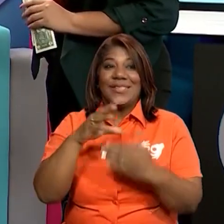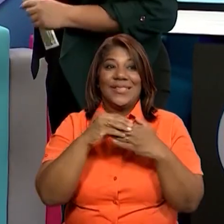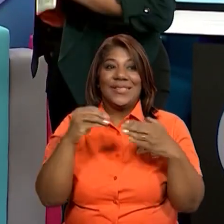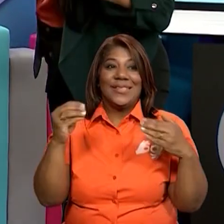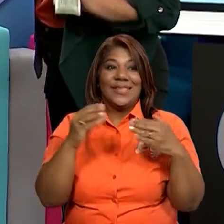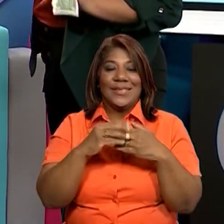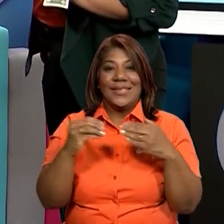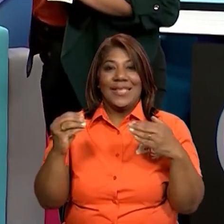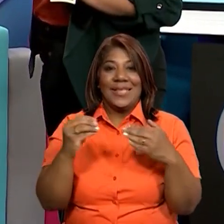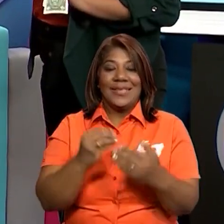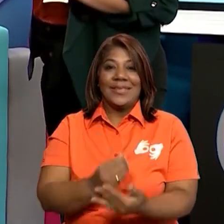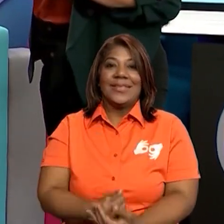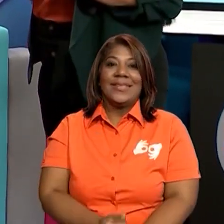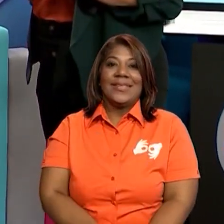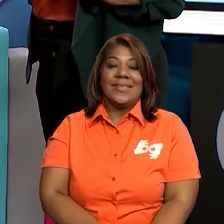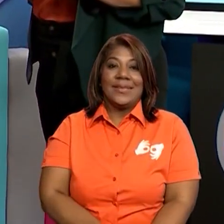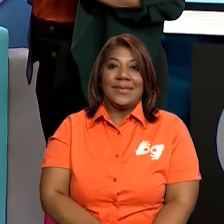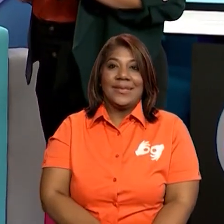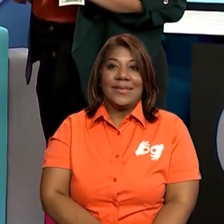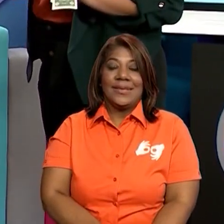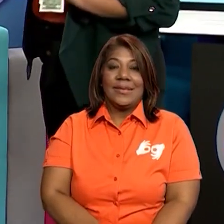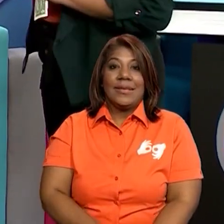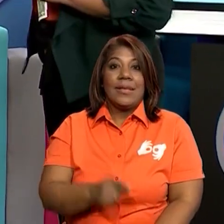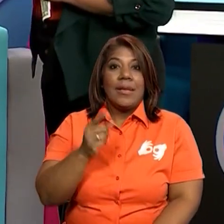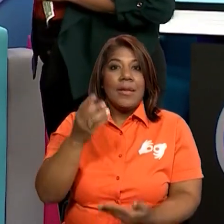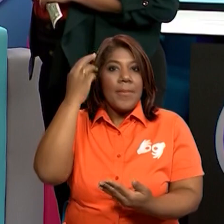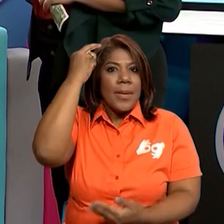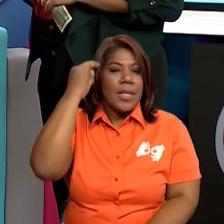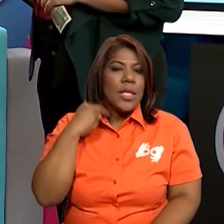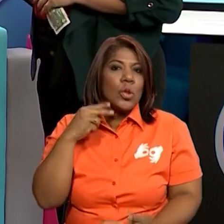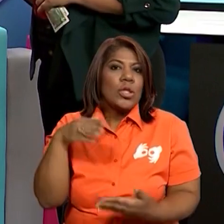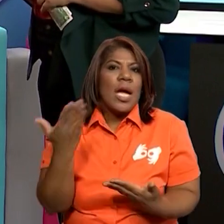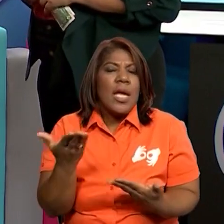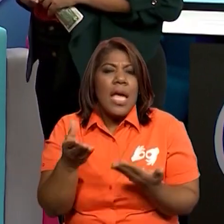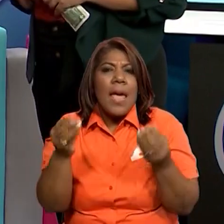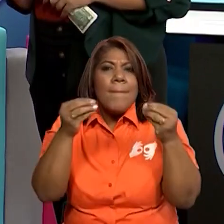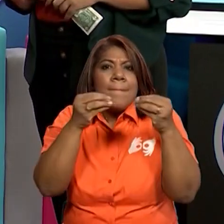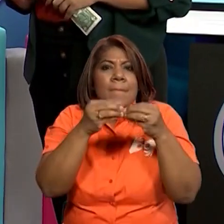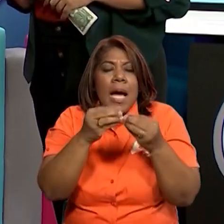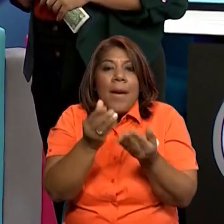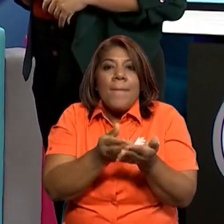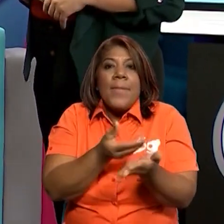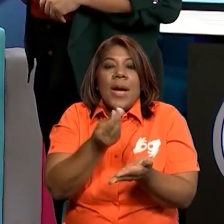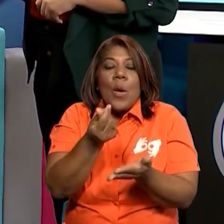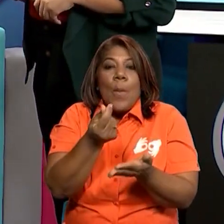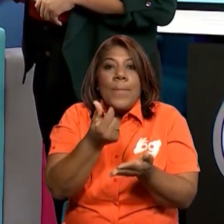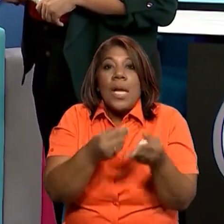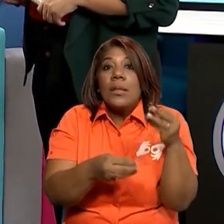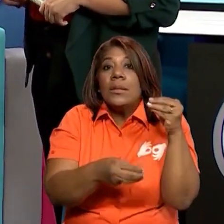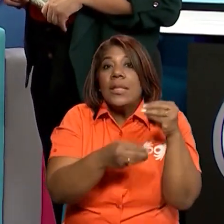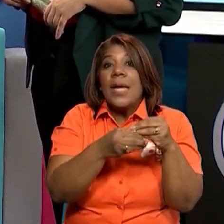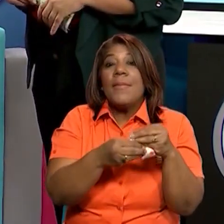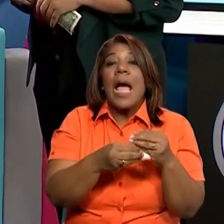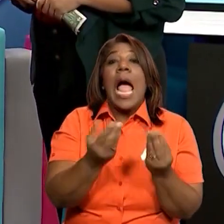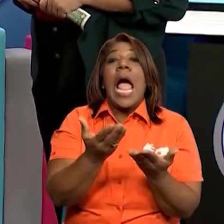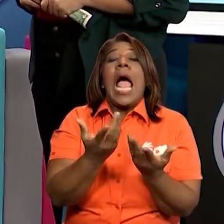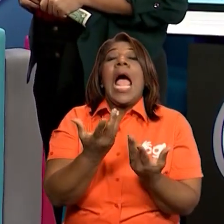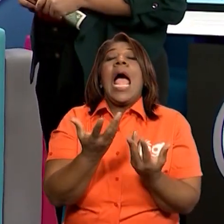Ahora, ¿qué era lo otro que necesitaba, profe, llevarse? Yo quería llevarme también el pan.